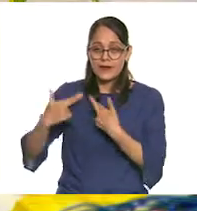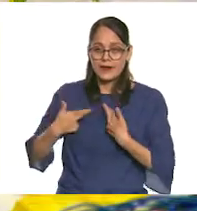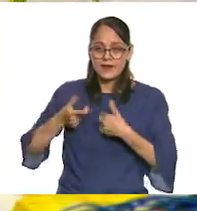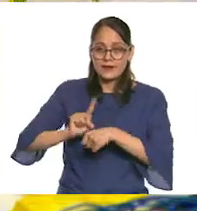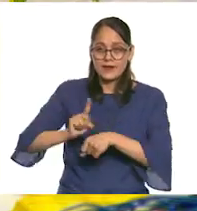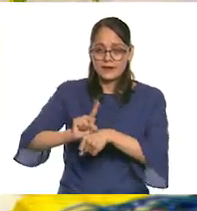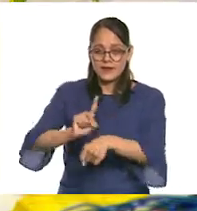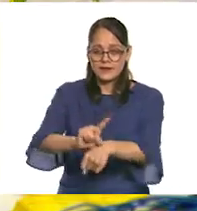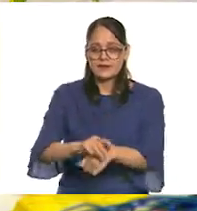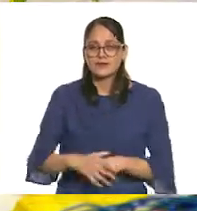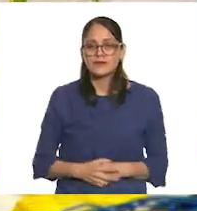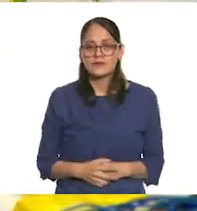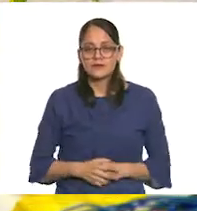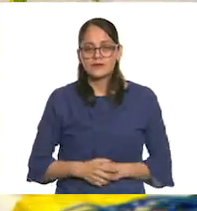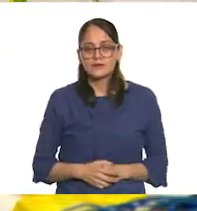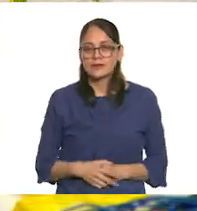a día.